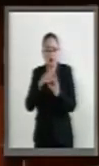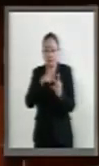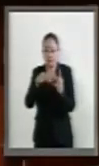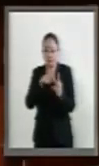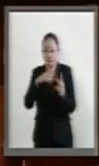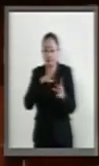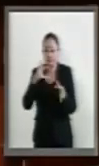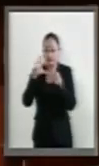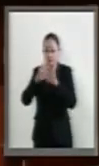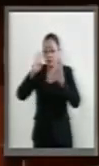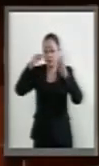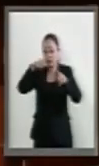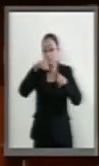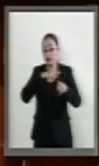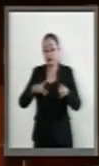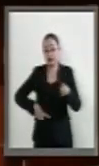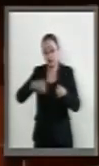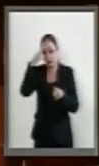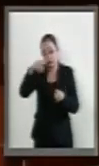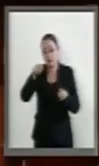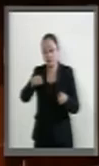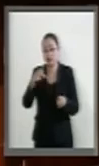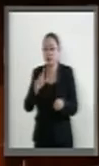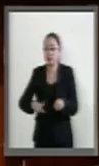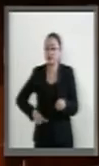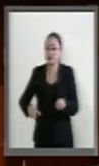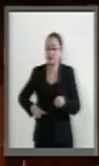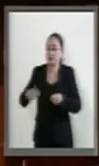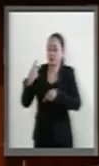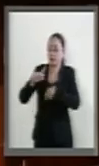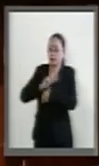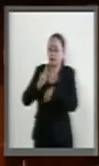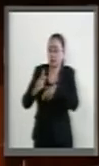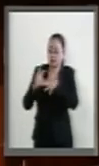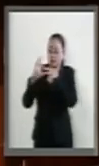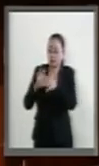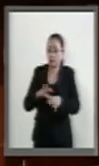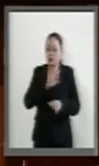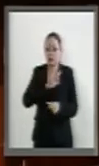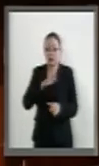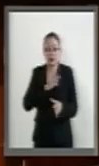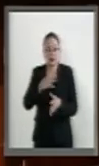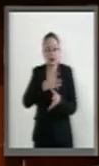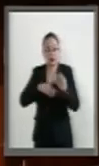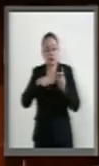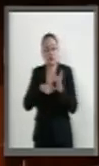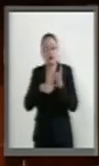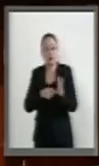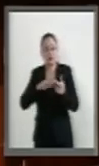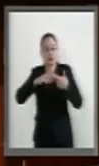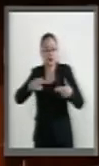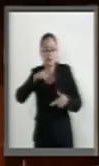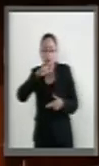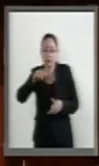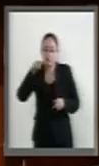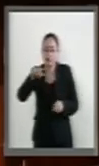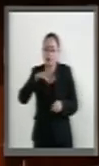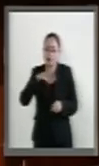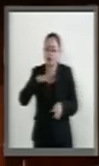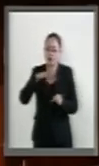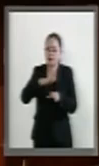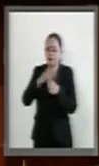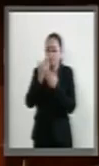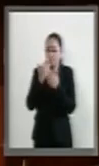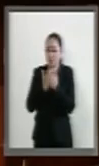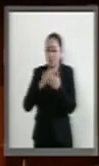compartida del Gobierno de México y de los gobiernos de esos países, de revisitar nuestra relación, nuestro marco de la relación